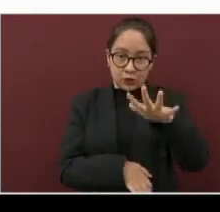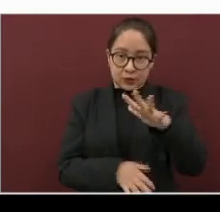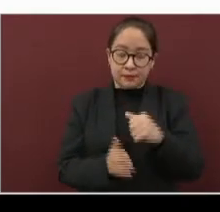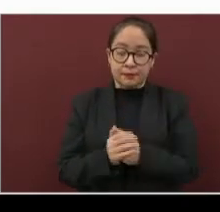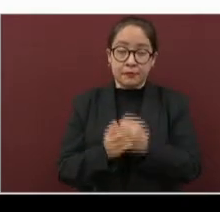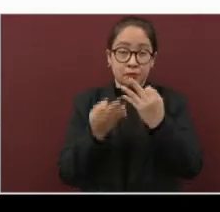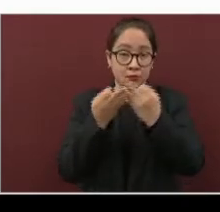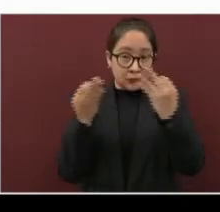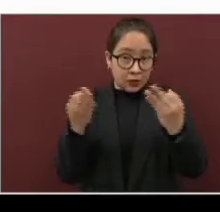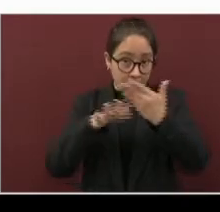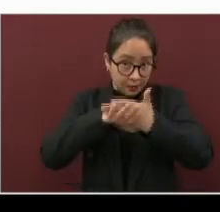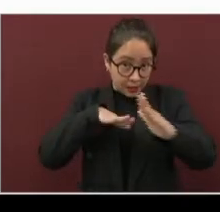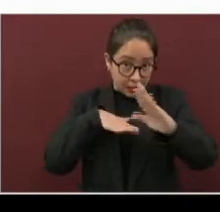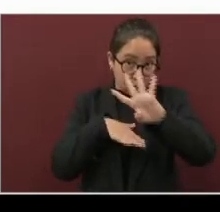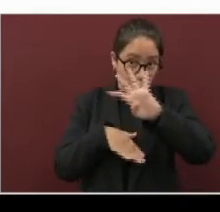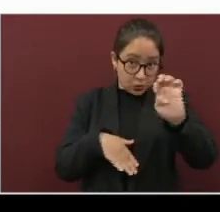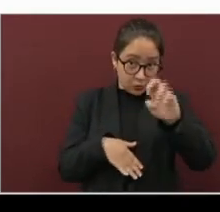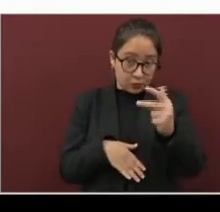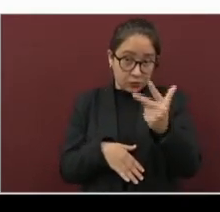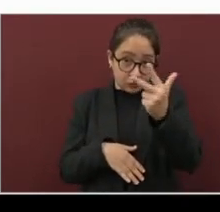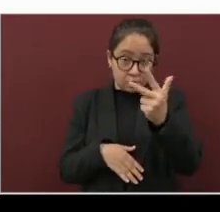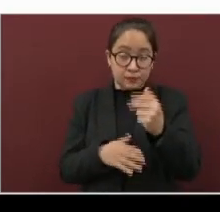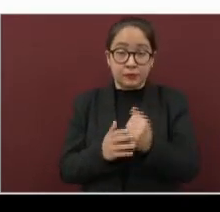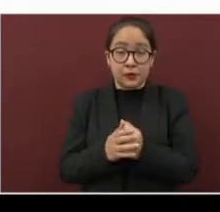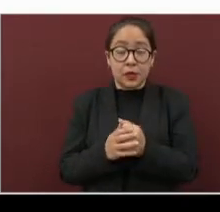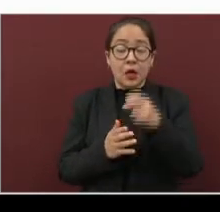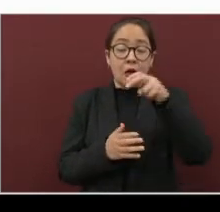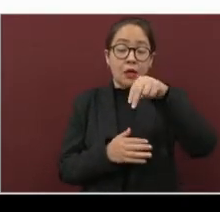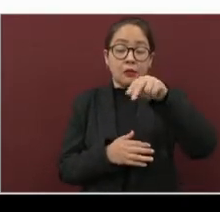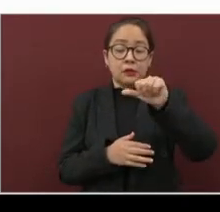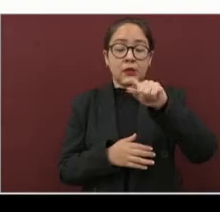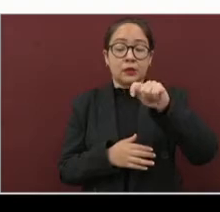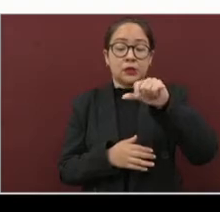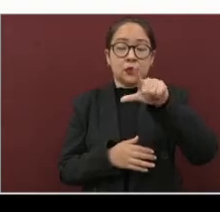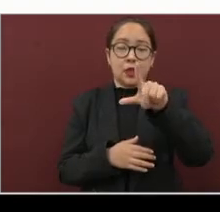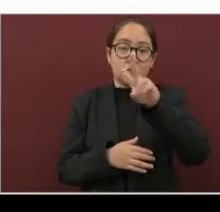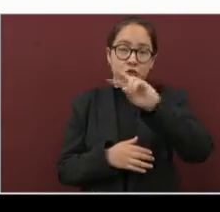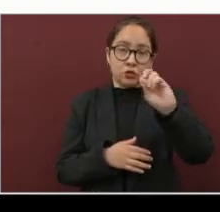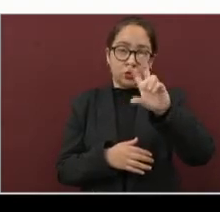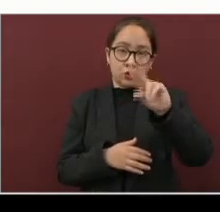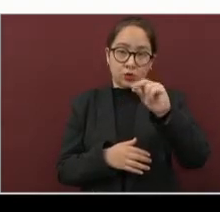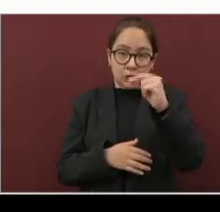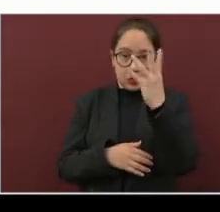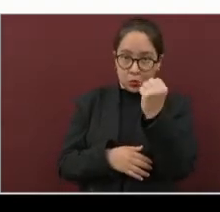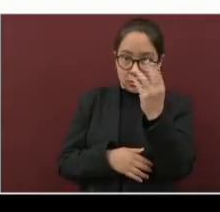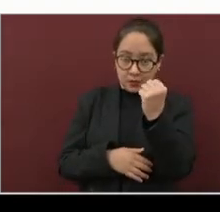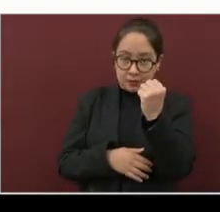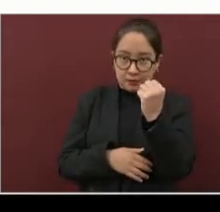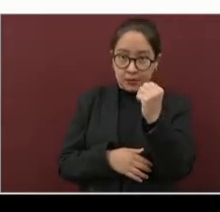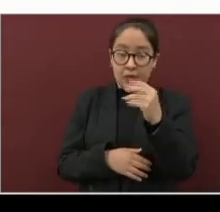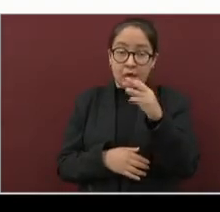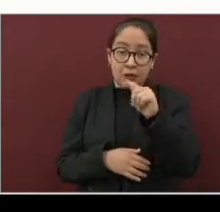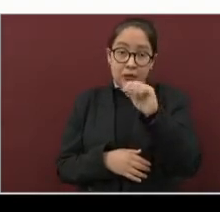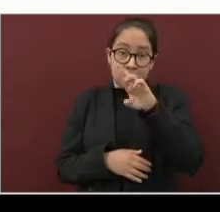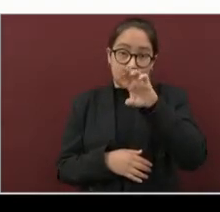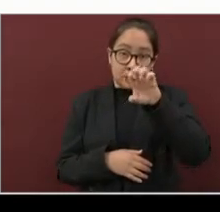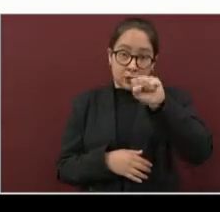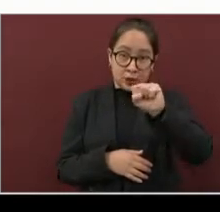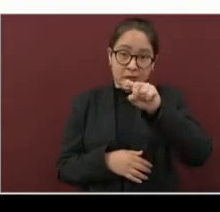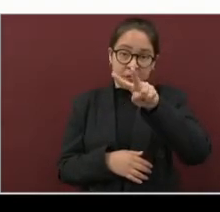Tierra Blanca con 408. Y Nanchital, 289. Tres Valles,